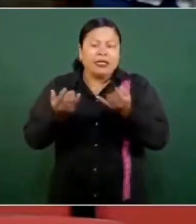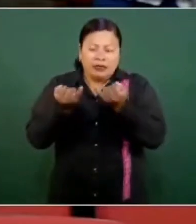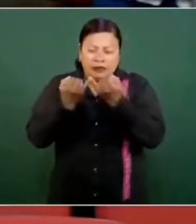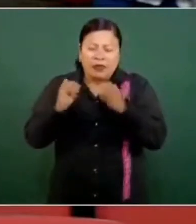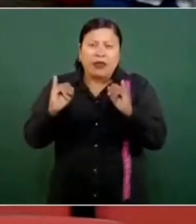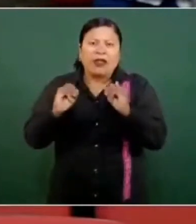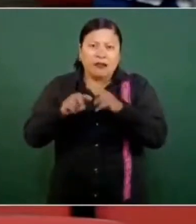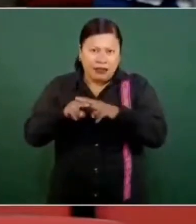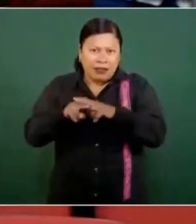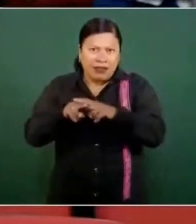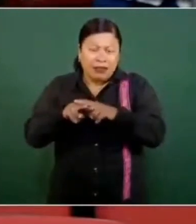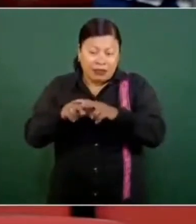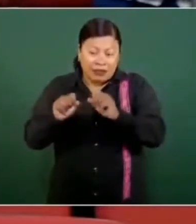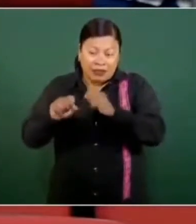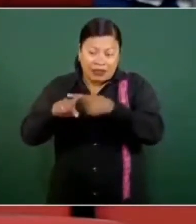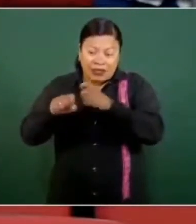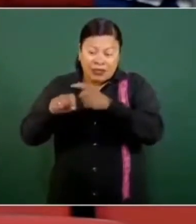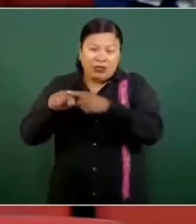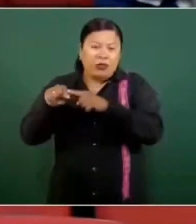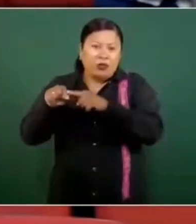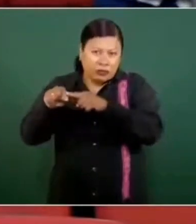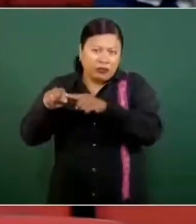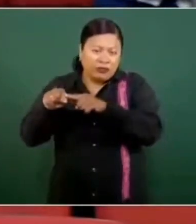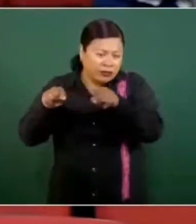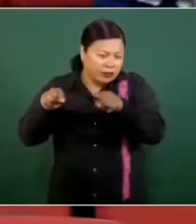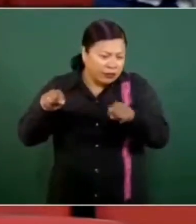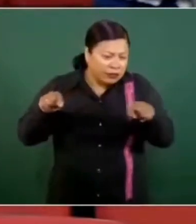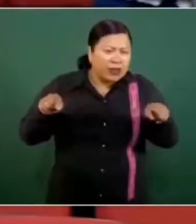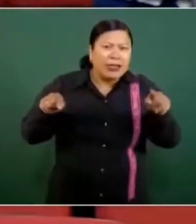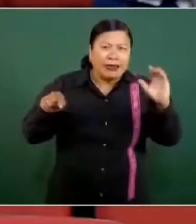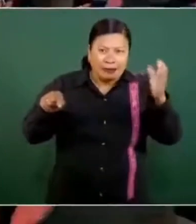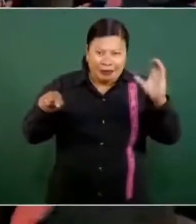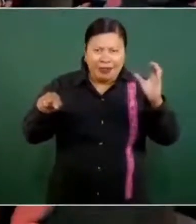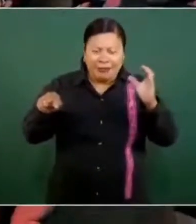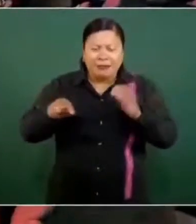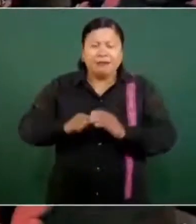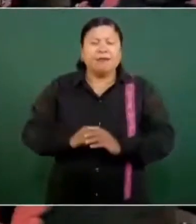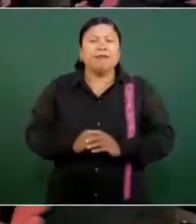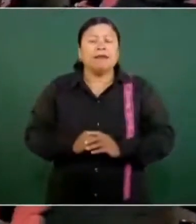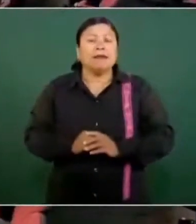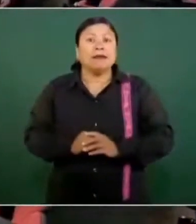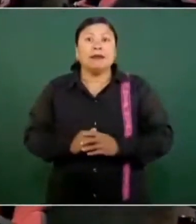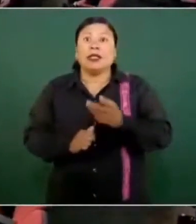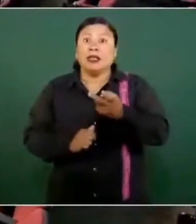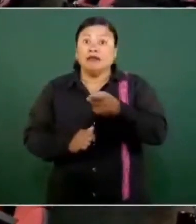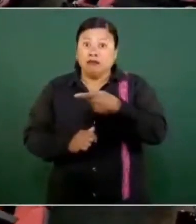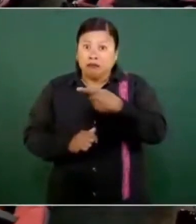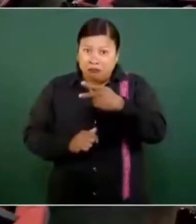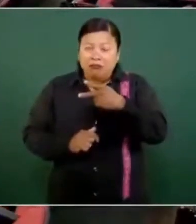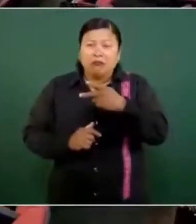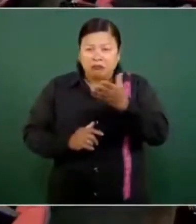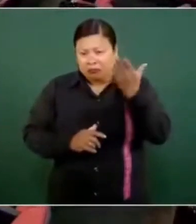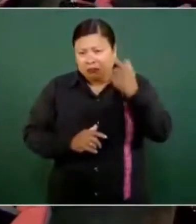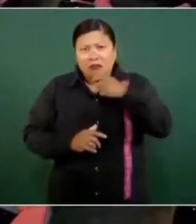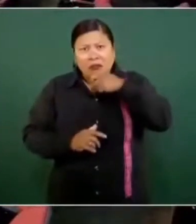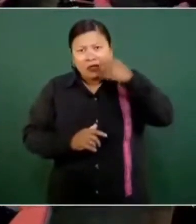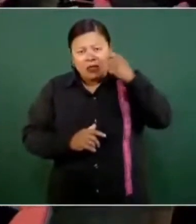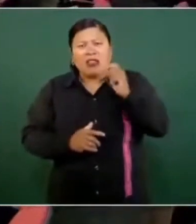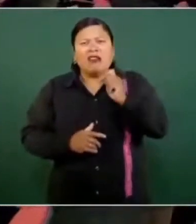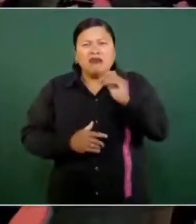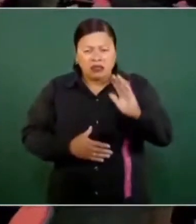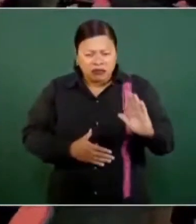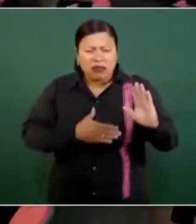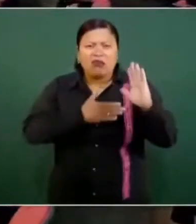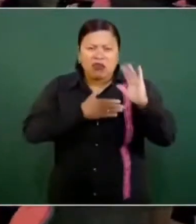conectará a Salina Cruz, Oaxaca, con Coatzacoalcos, Veracruz. Fue una promesa de su campaña a la presidencia de la